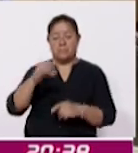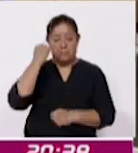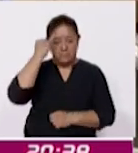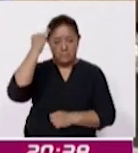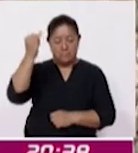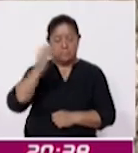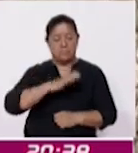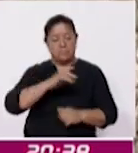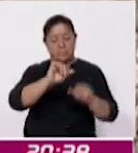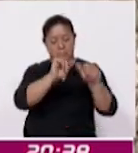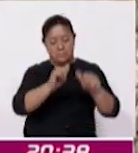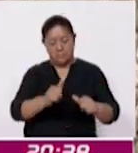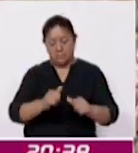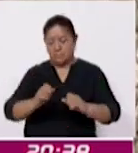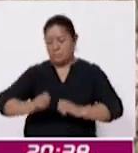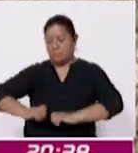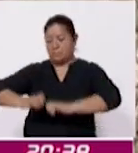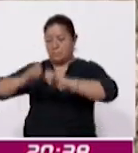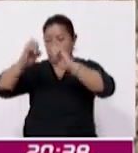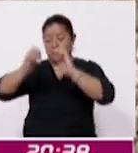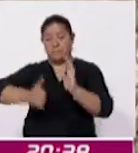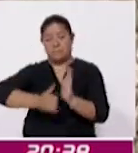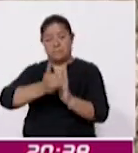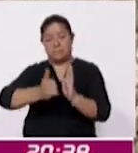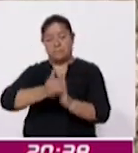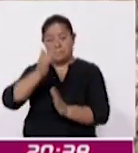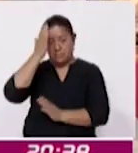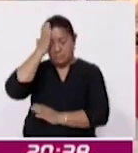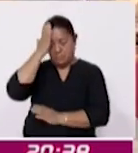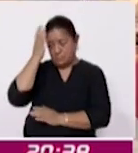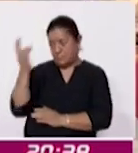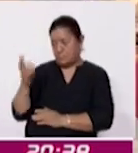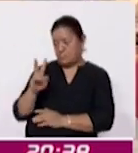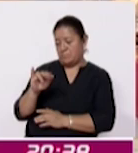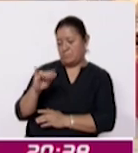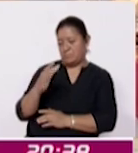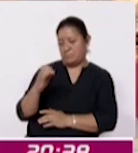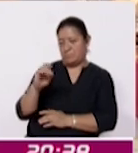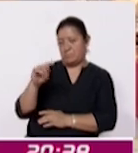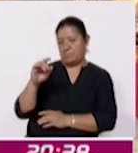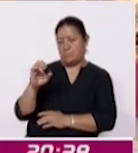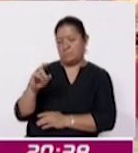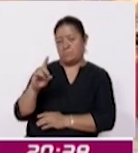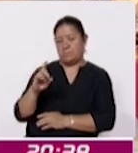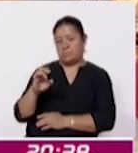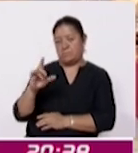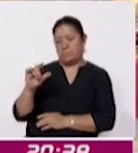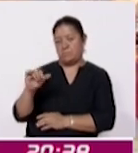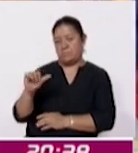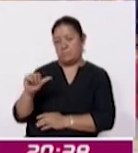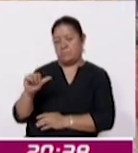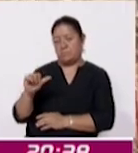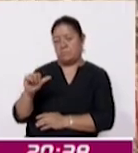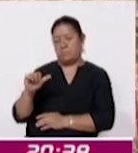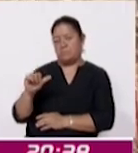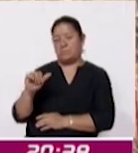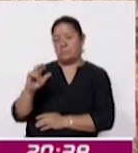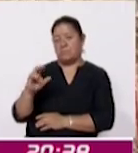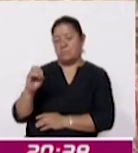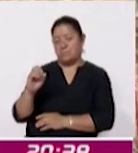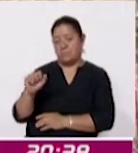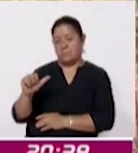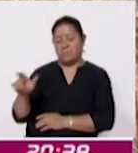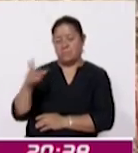recintos históricos y arquitectónicos el titular de este instituto Vicente de la Rosa Herrera explicó que existen proyectos cuyo objetivo es